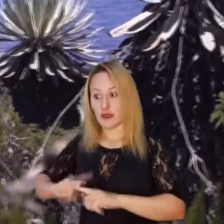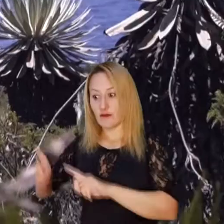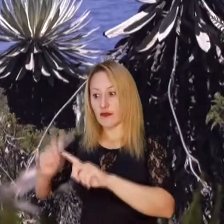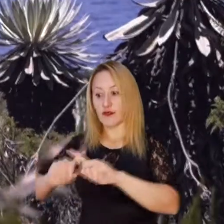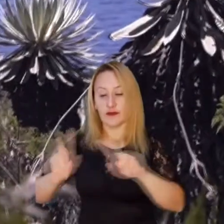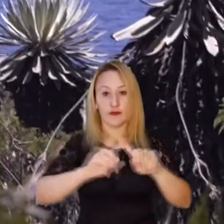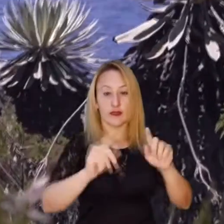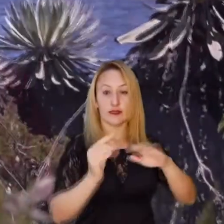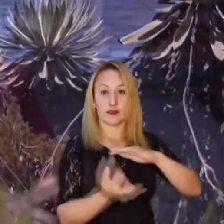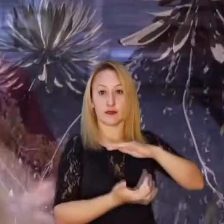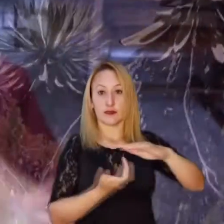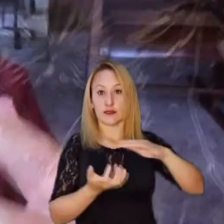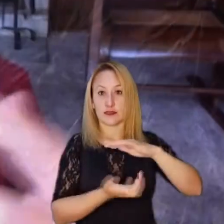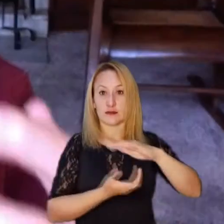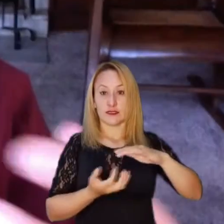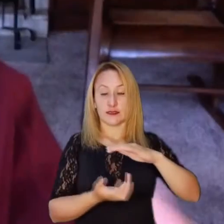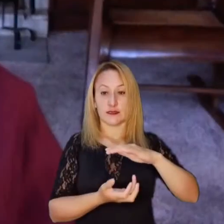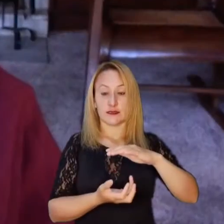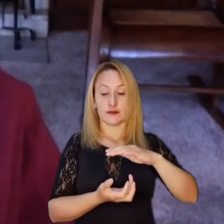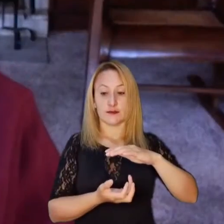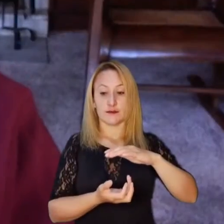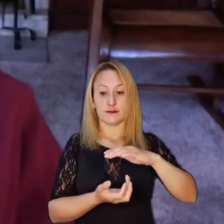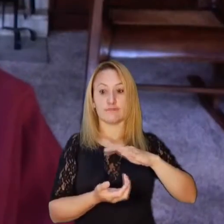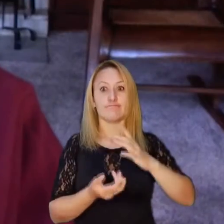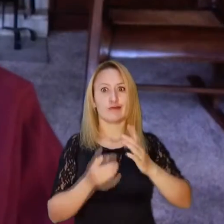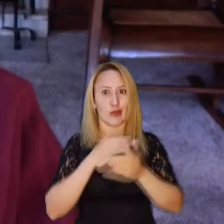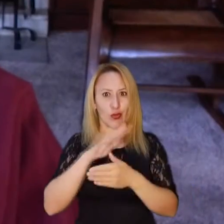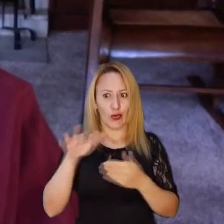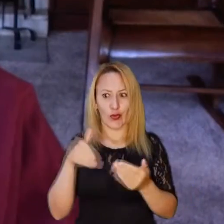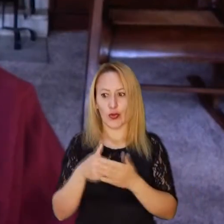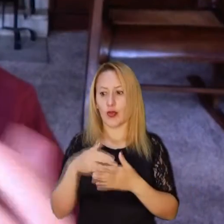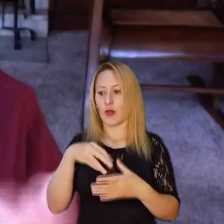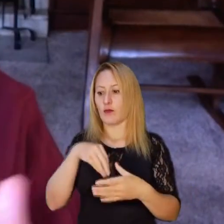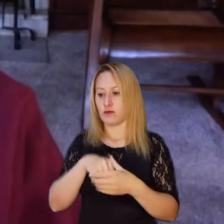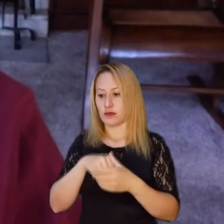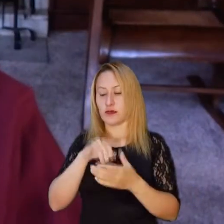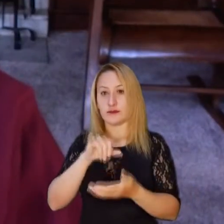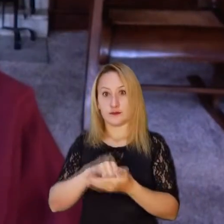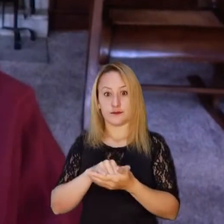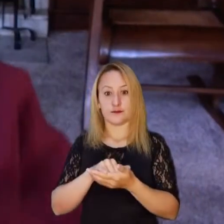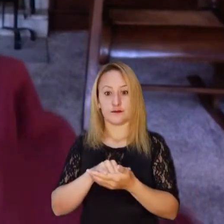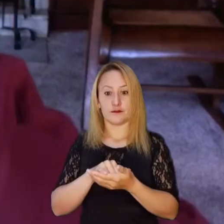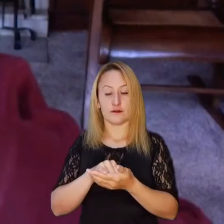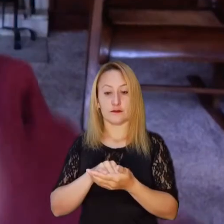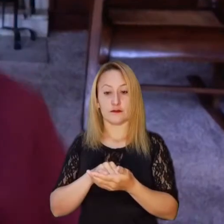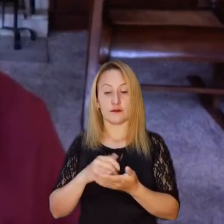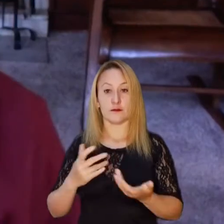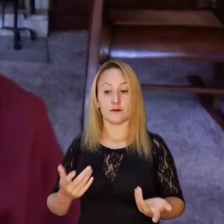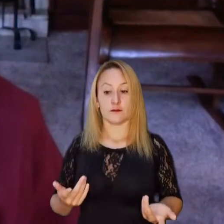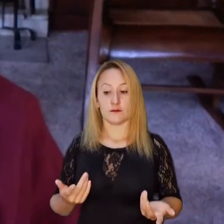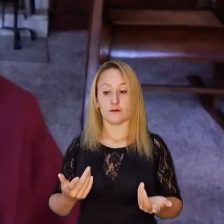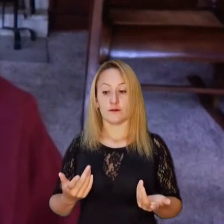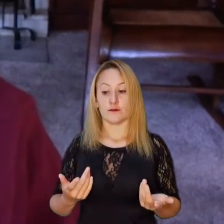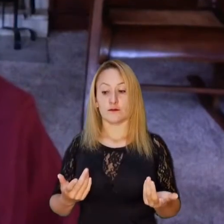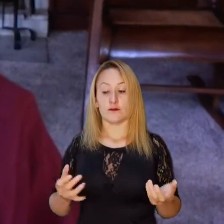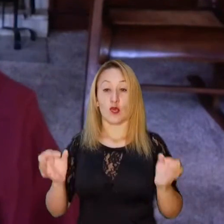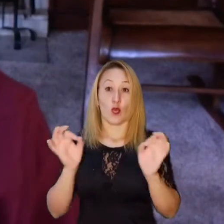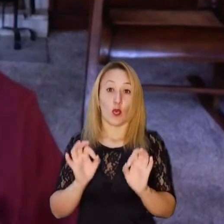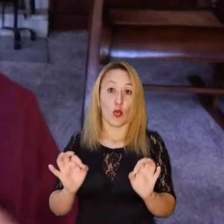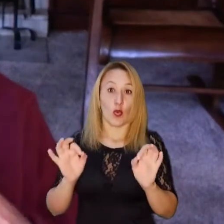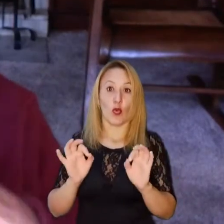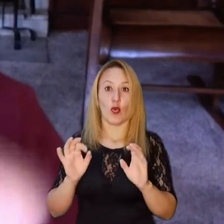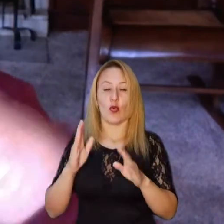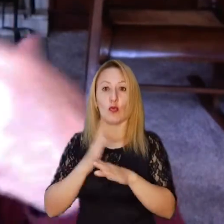diferentes tipos de ecosistemas y todo lo que ello implica, todo el declive de la biodiversidad